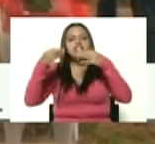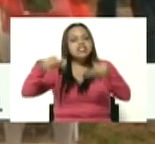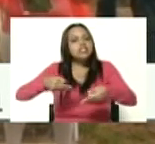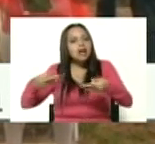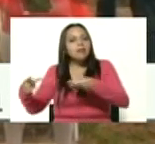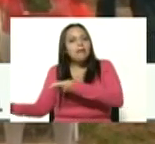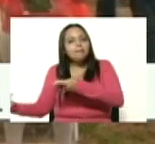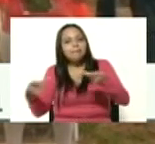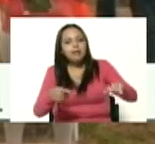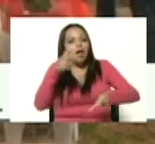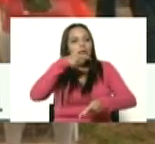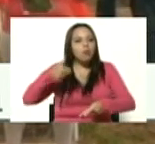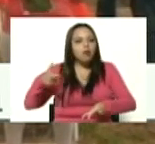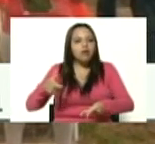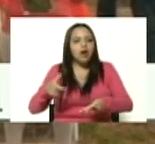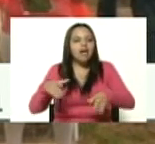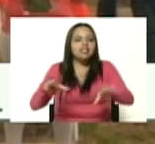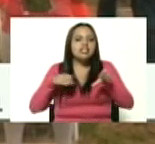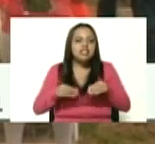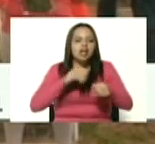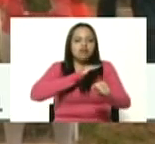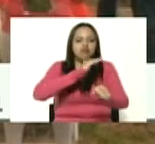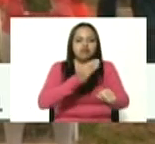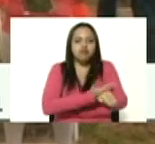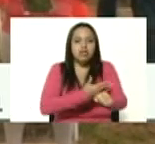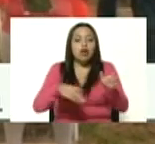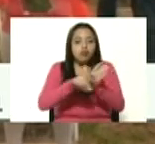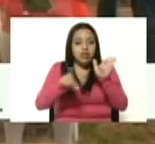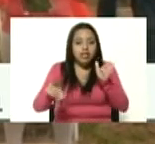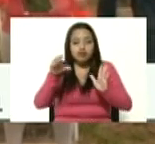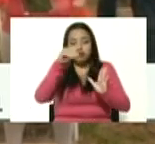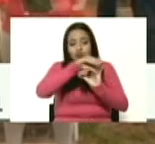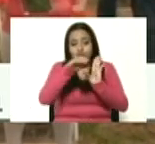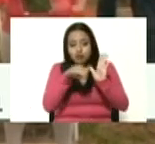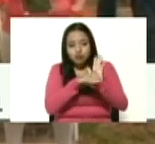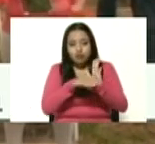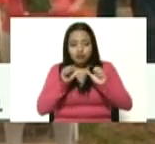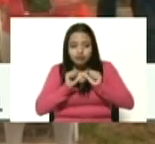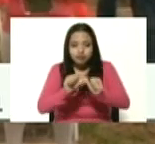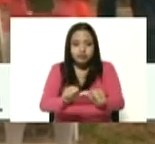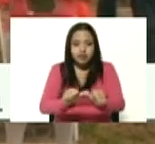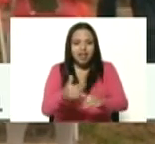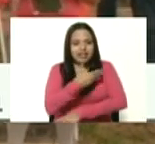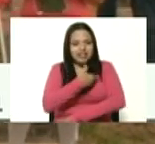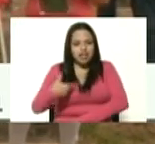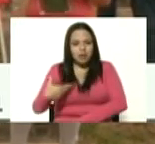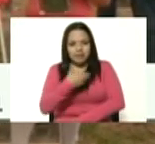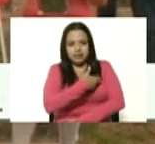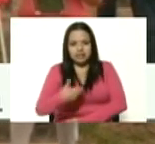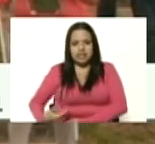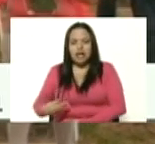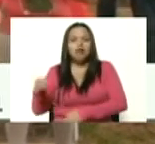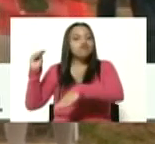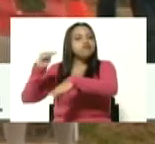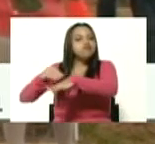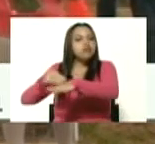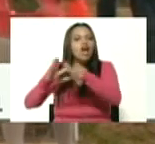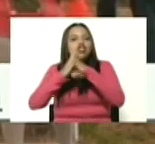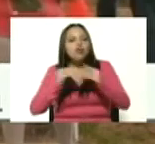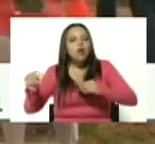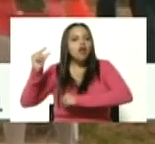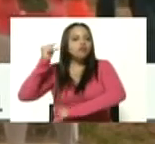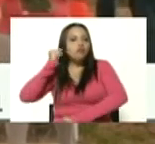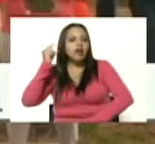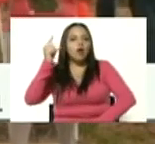a asumir el poder que nos dio que es un derecho constituyente permanente yo quiero aprovechar mi presidente para hacer un llamado a todas las mujeres